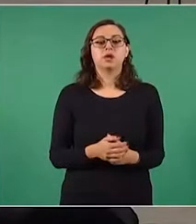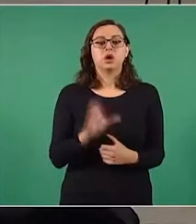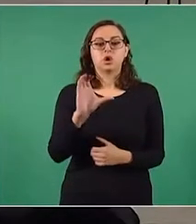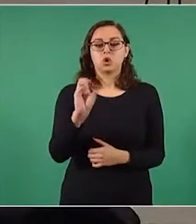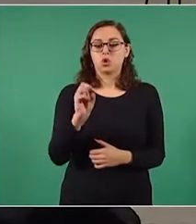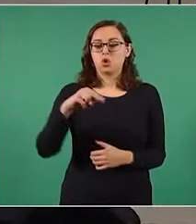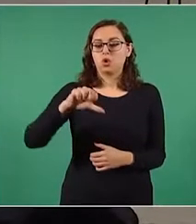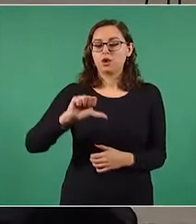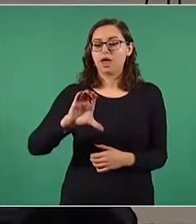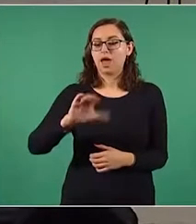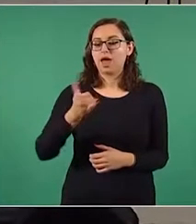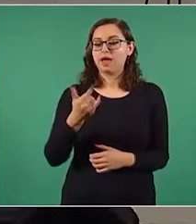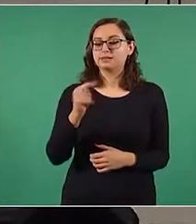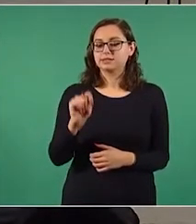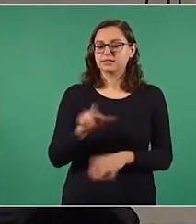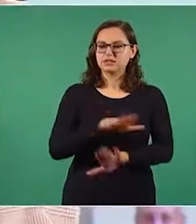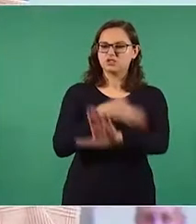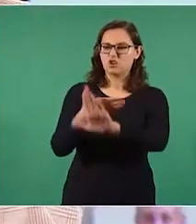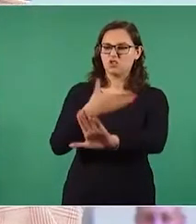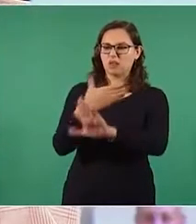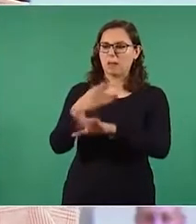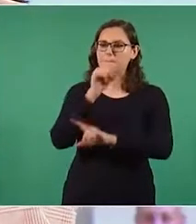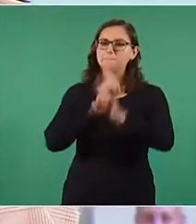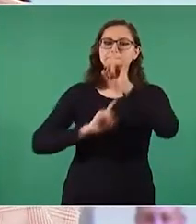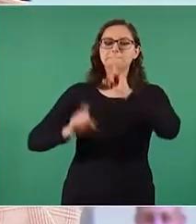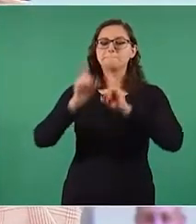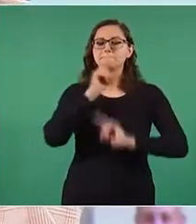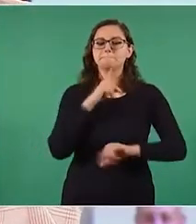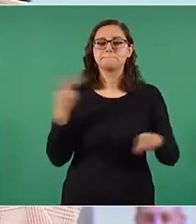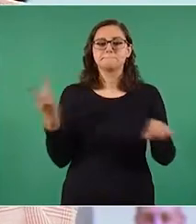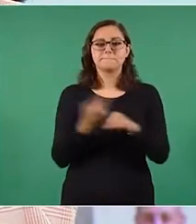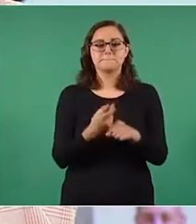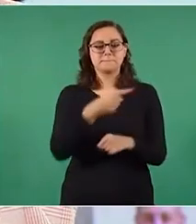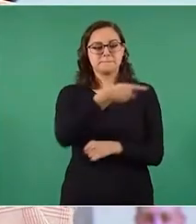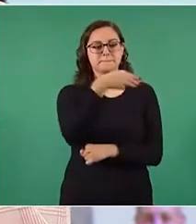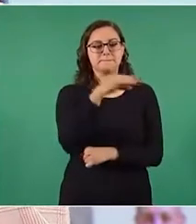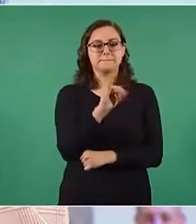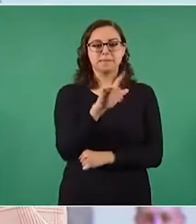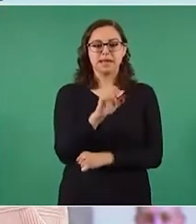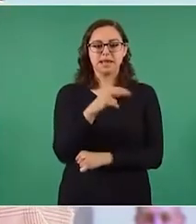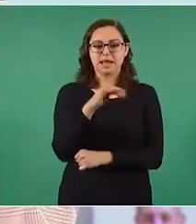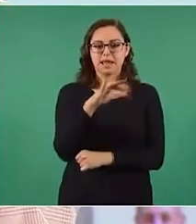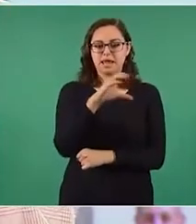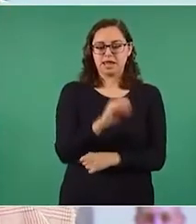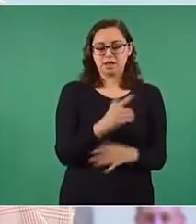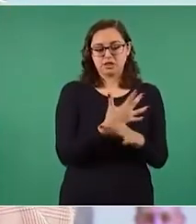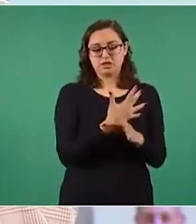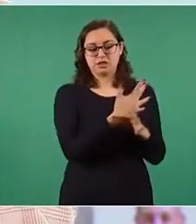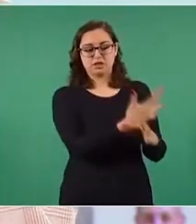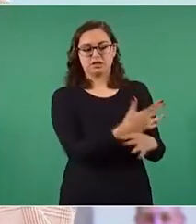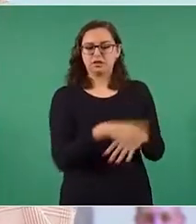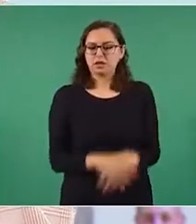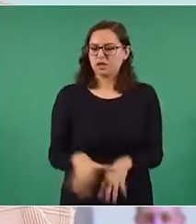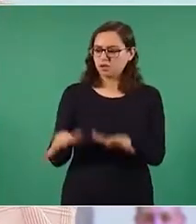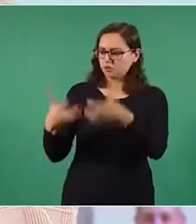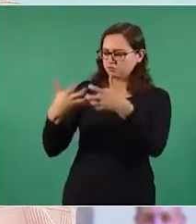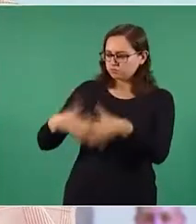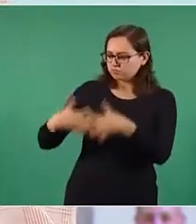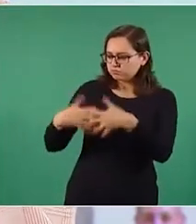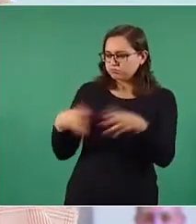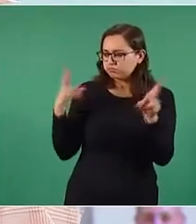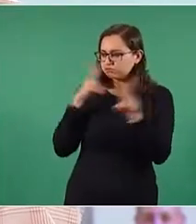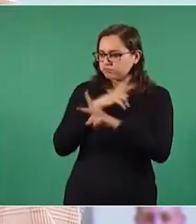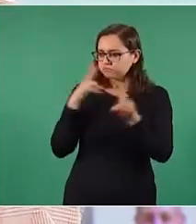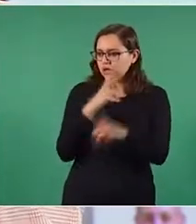El 5 de septiembre, el diario Milenio publica una nota titulada Médicos dudan de la eficiencia de ventiladores del CONACYT